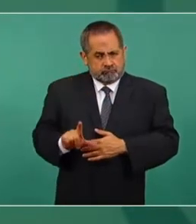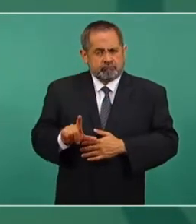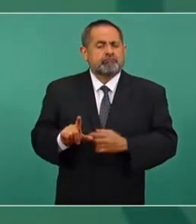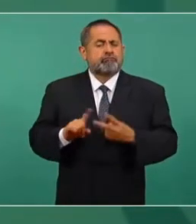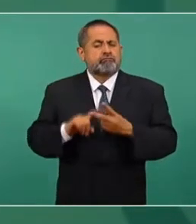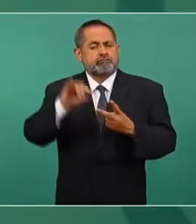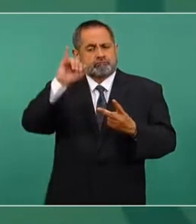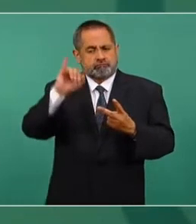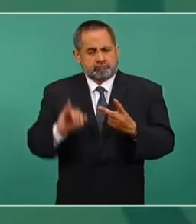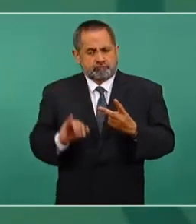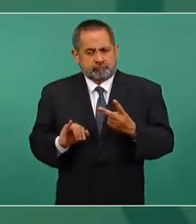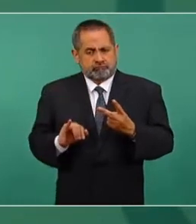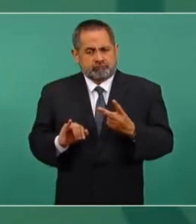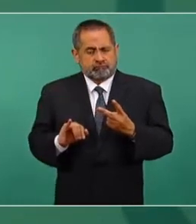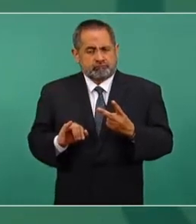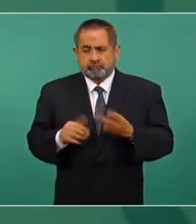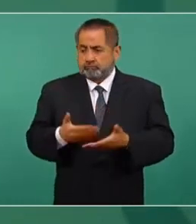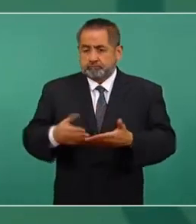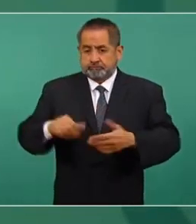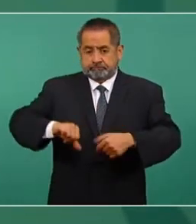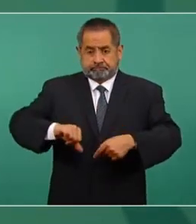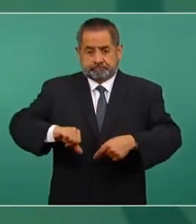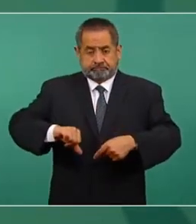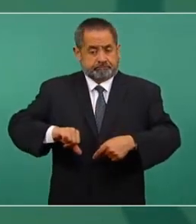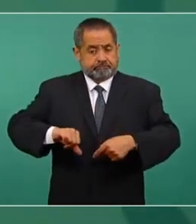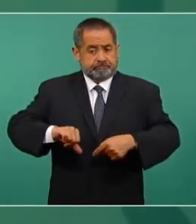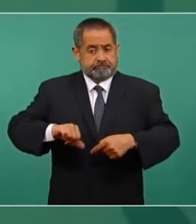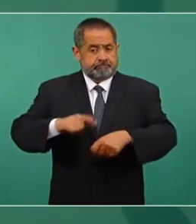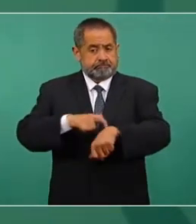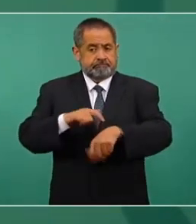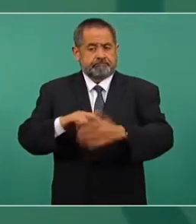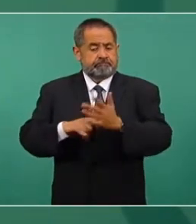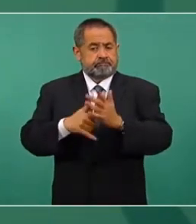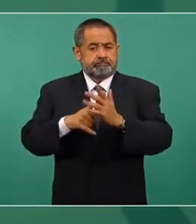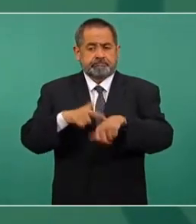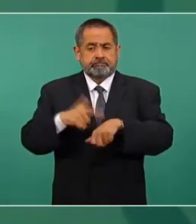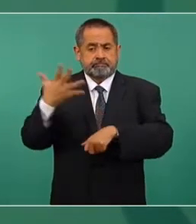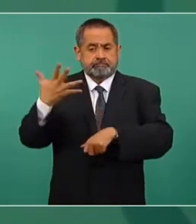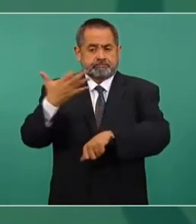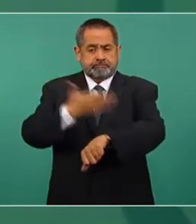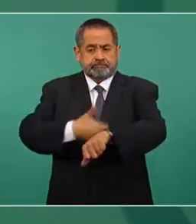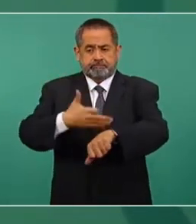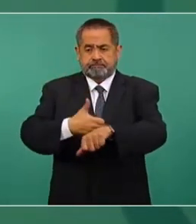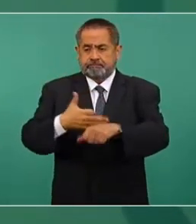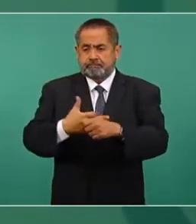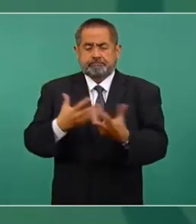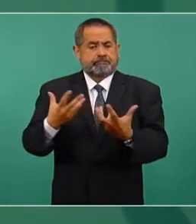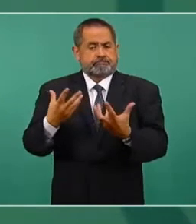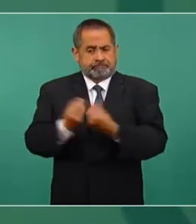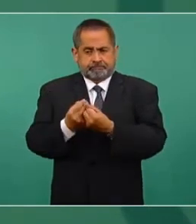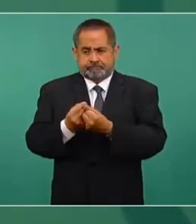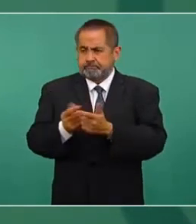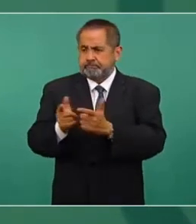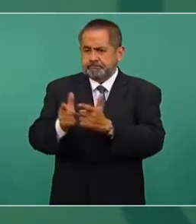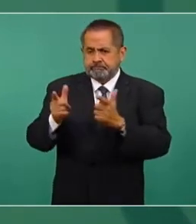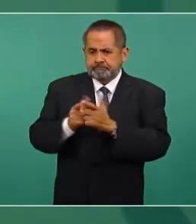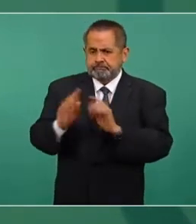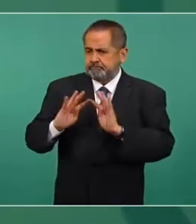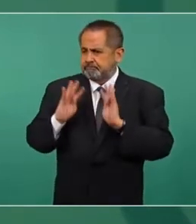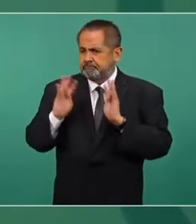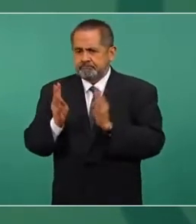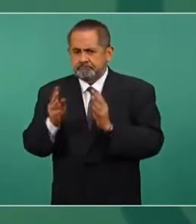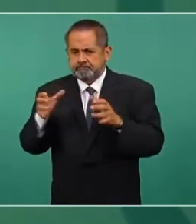O hoy a las cinco de la tarde nos reunimos todos los